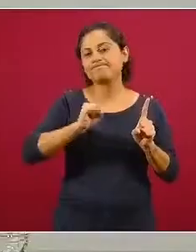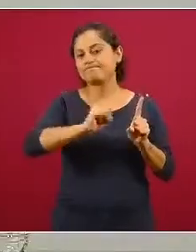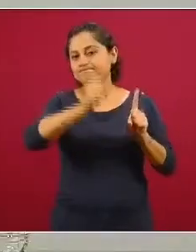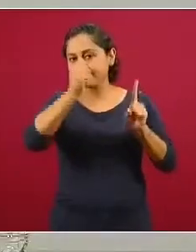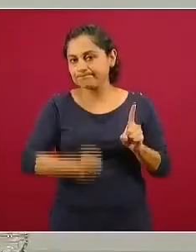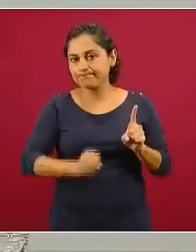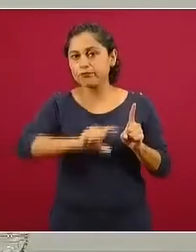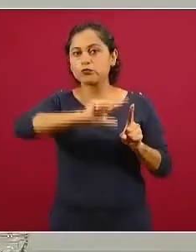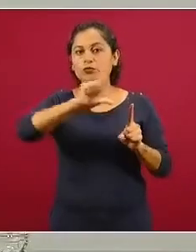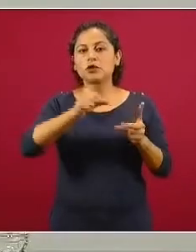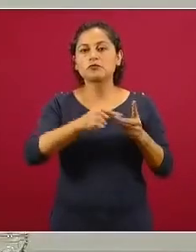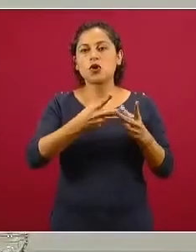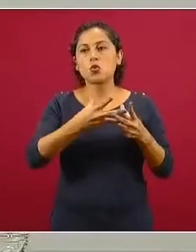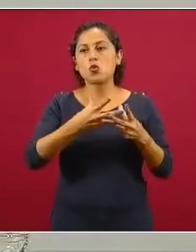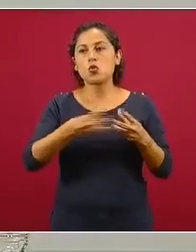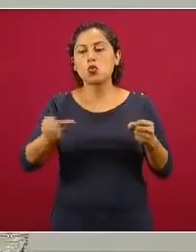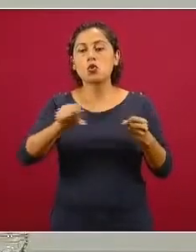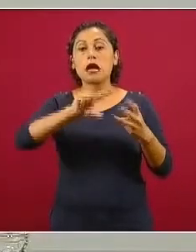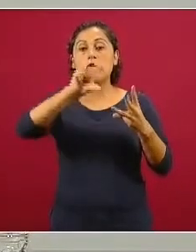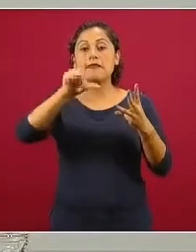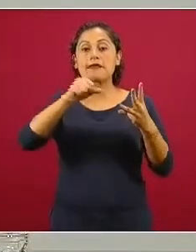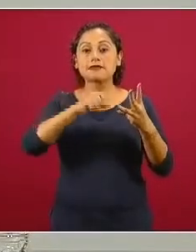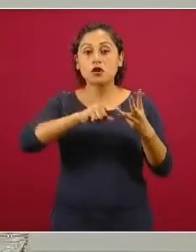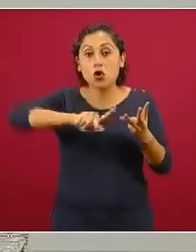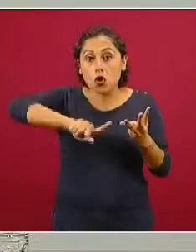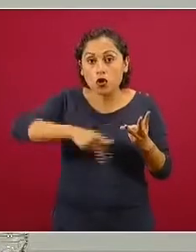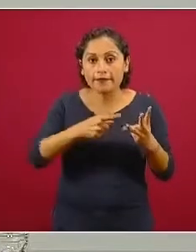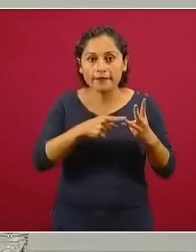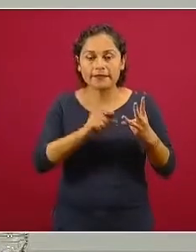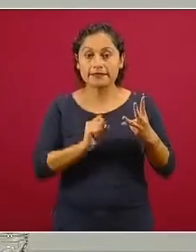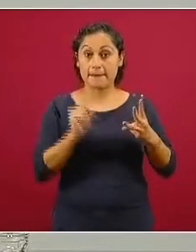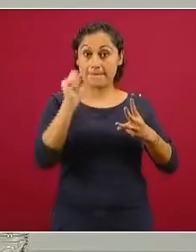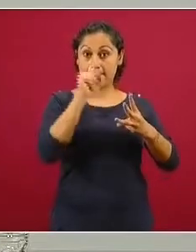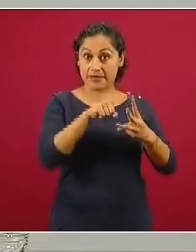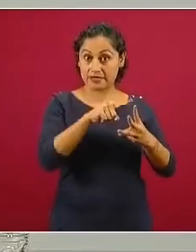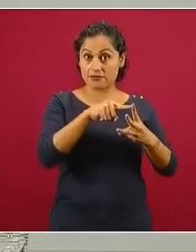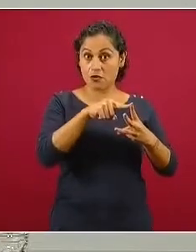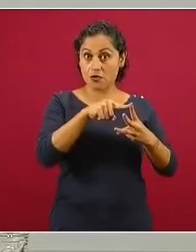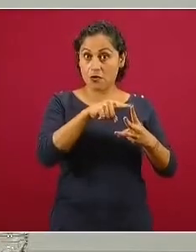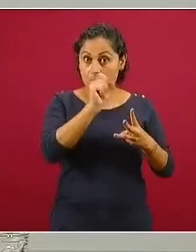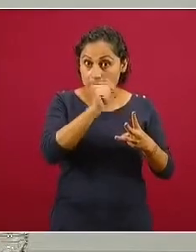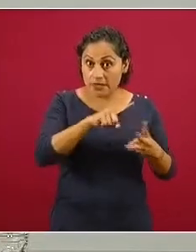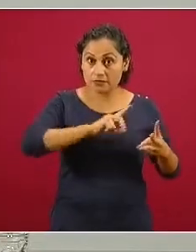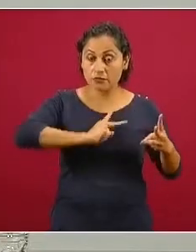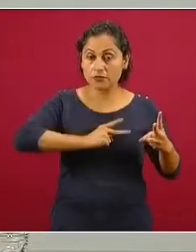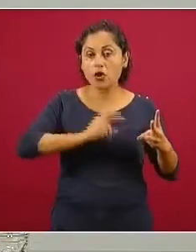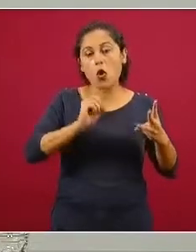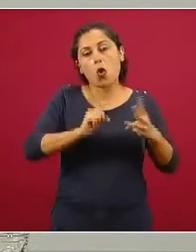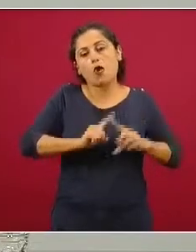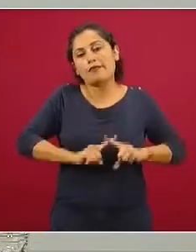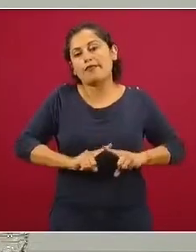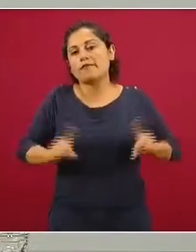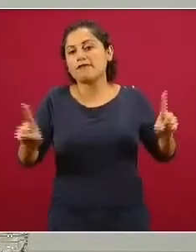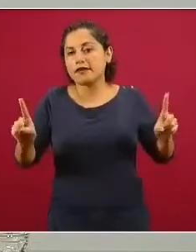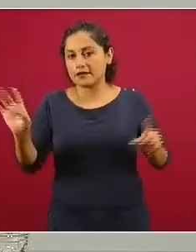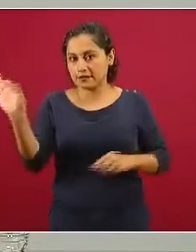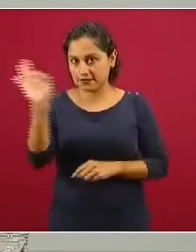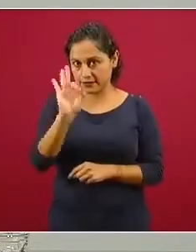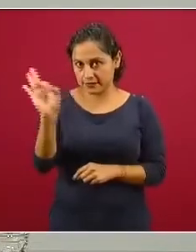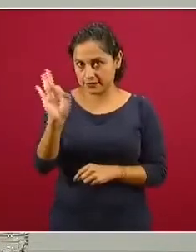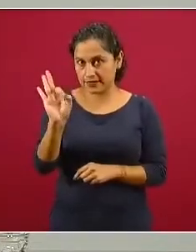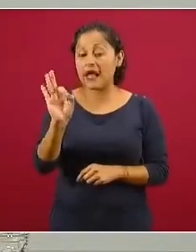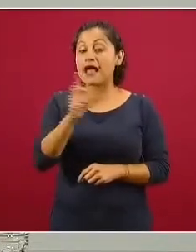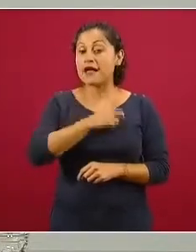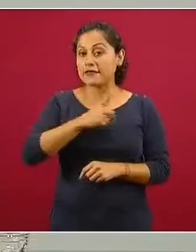crónica, si el virus es el mismo en el segundo caso. Entonces, lo que se debe hacer es secuenciar el virus, tanto del